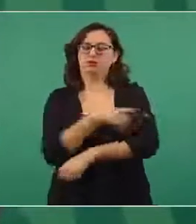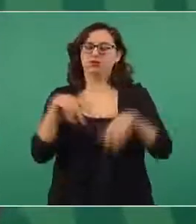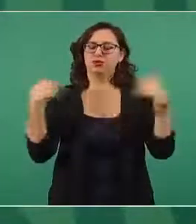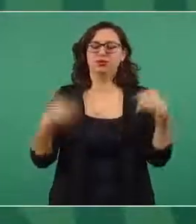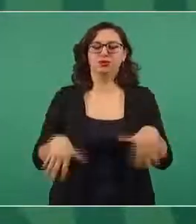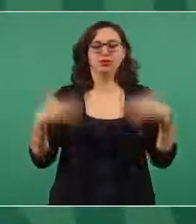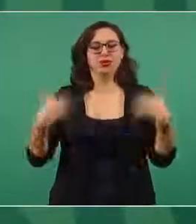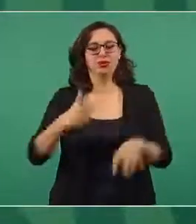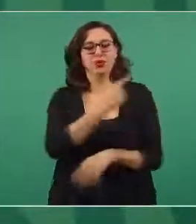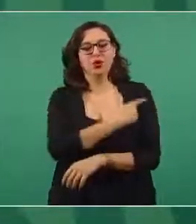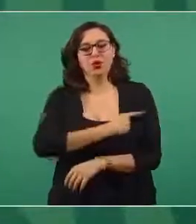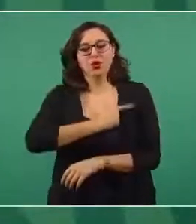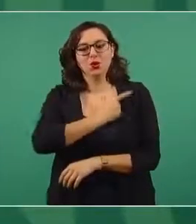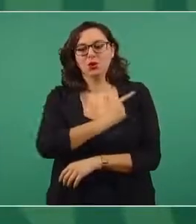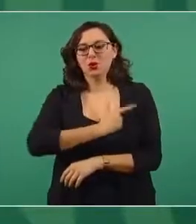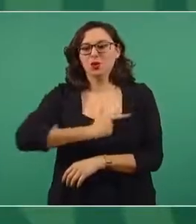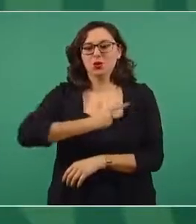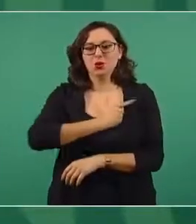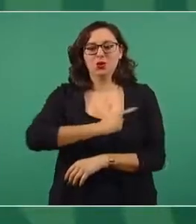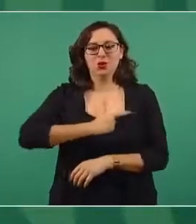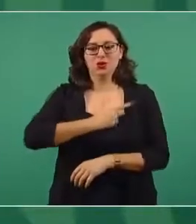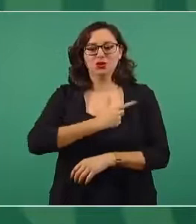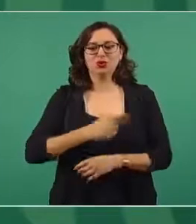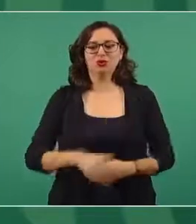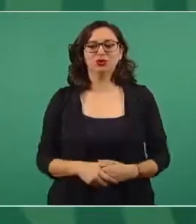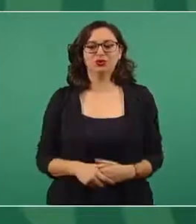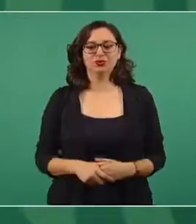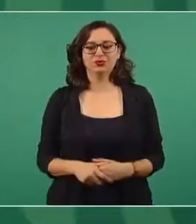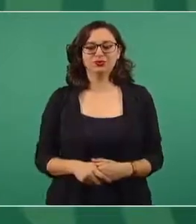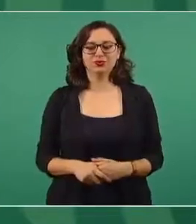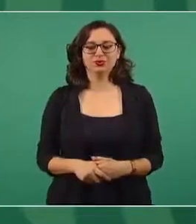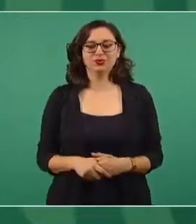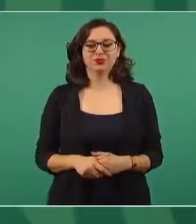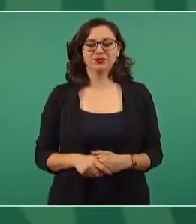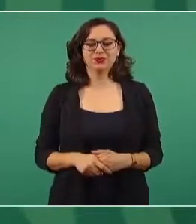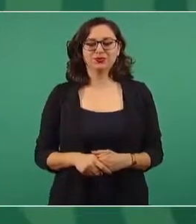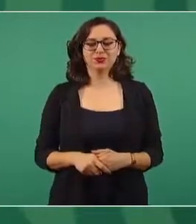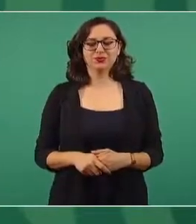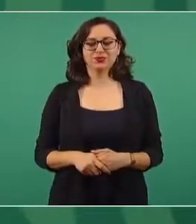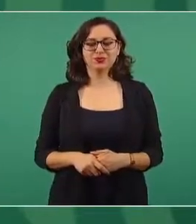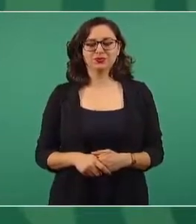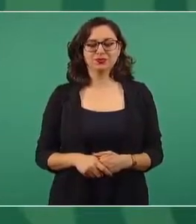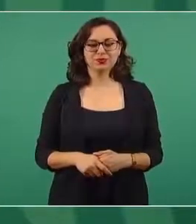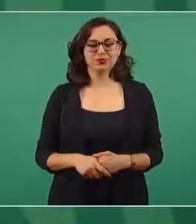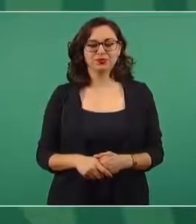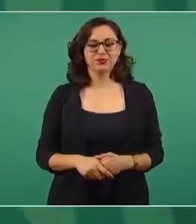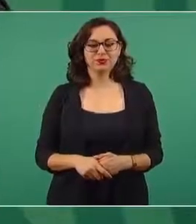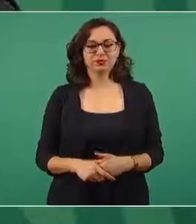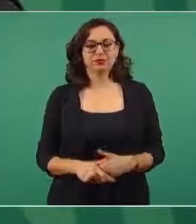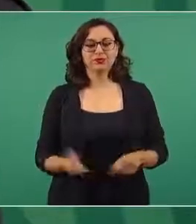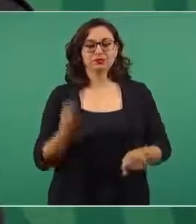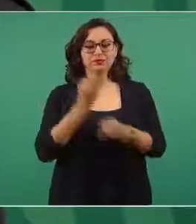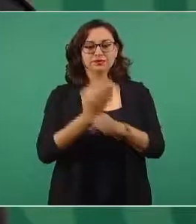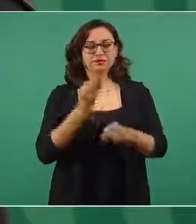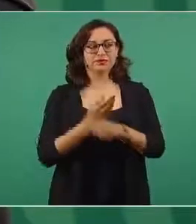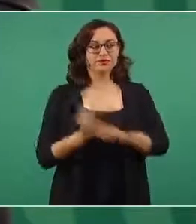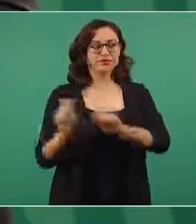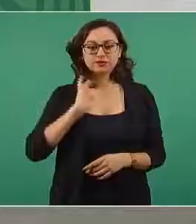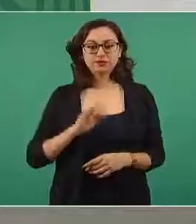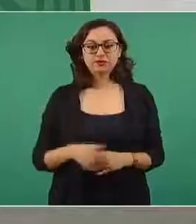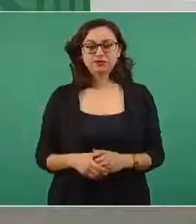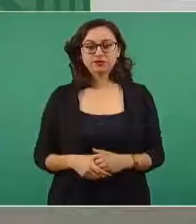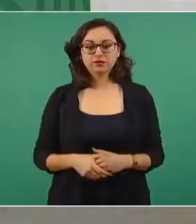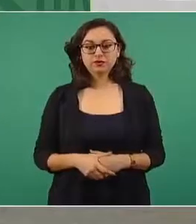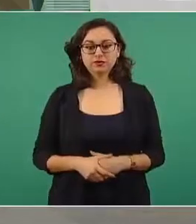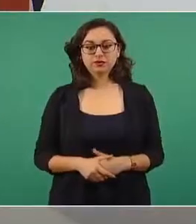vamos a ver las gráficas,